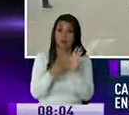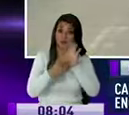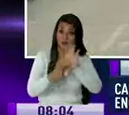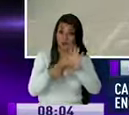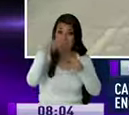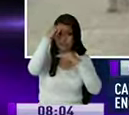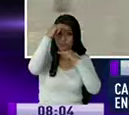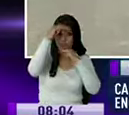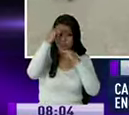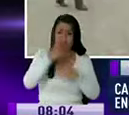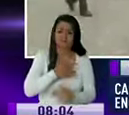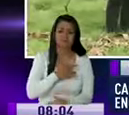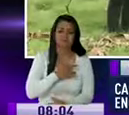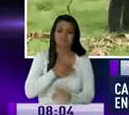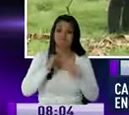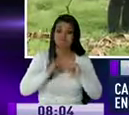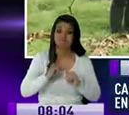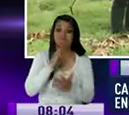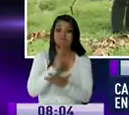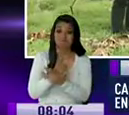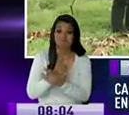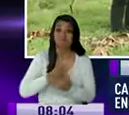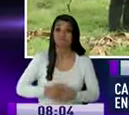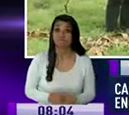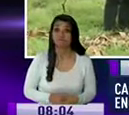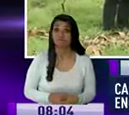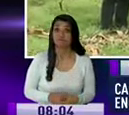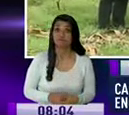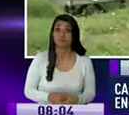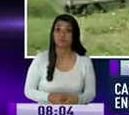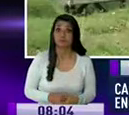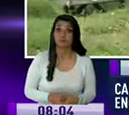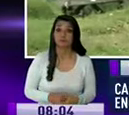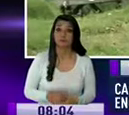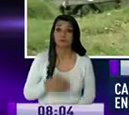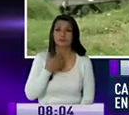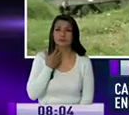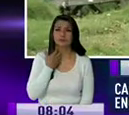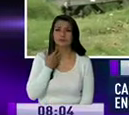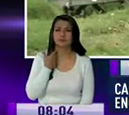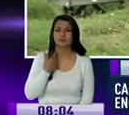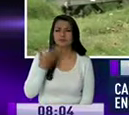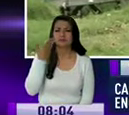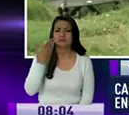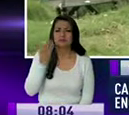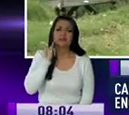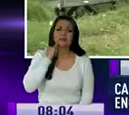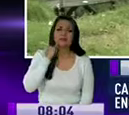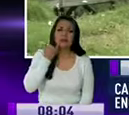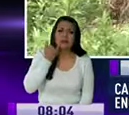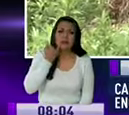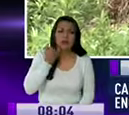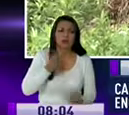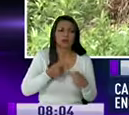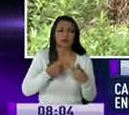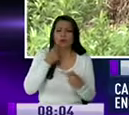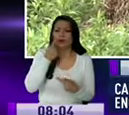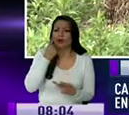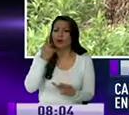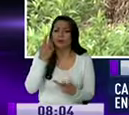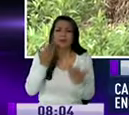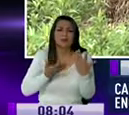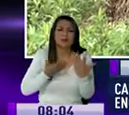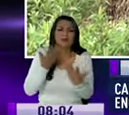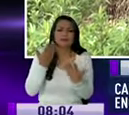este tipo de casos. Más aún cuando se denota que los celos, personas que no tienen claramente